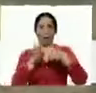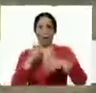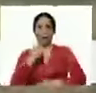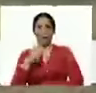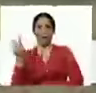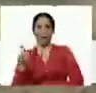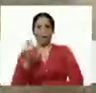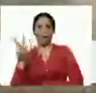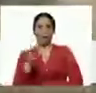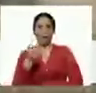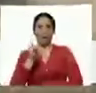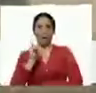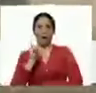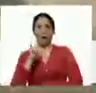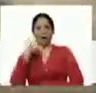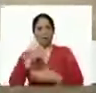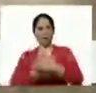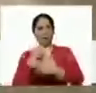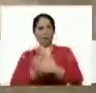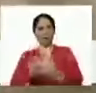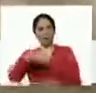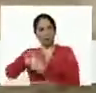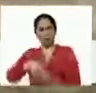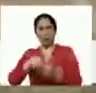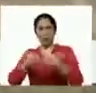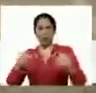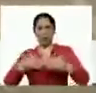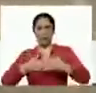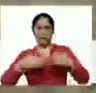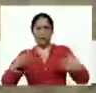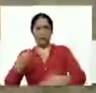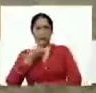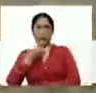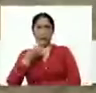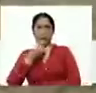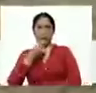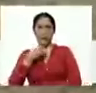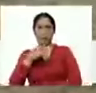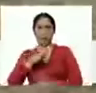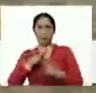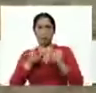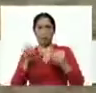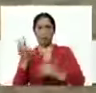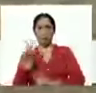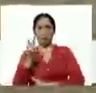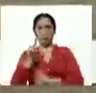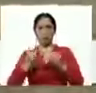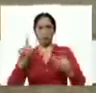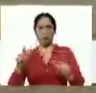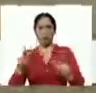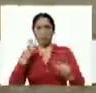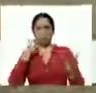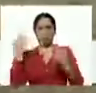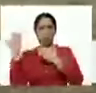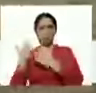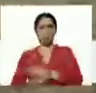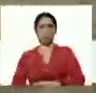Venezuela está al pie de lucha rodilla en tierra para garantizar el alimento de todos los venezolanos gobernador adelante